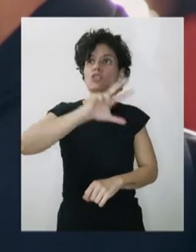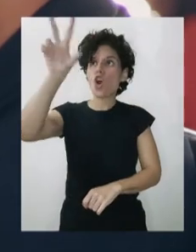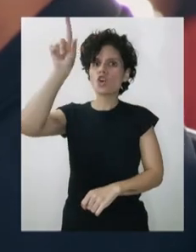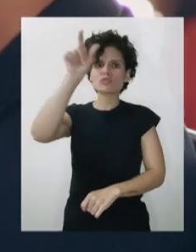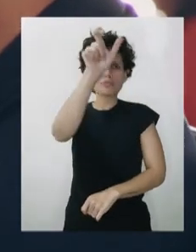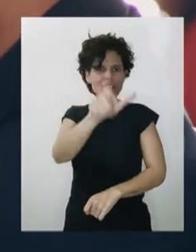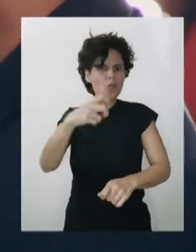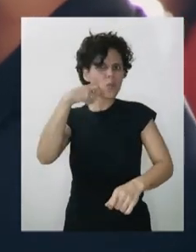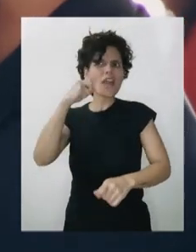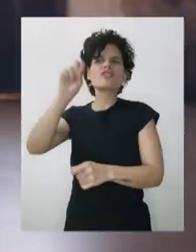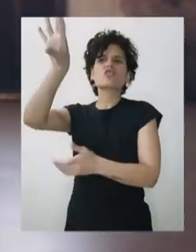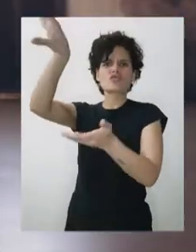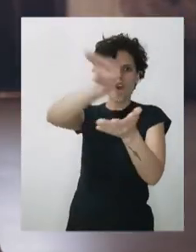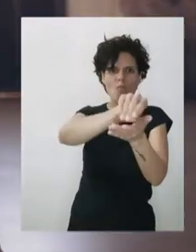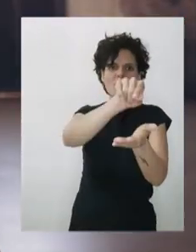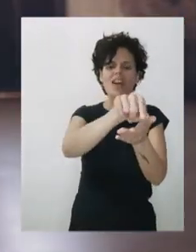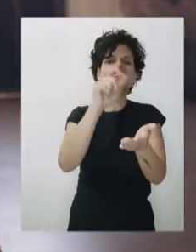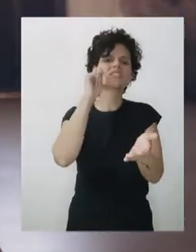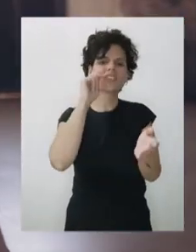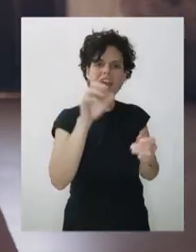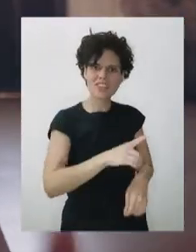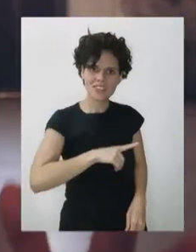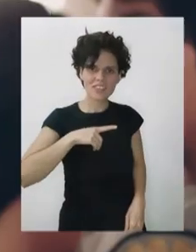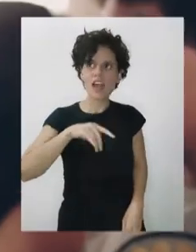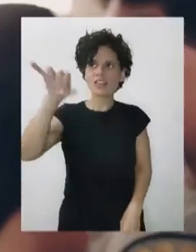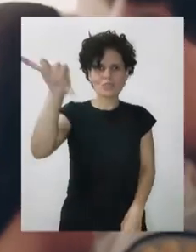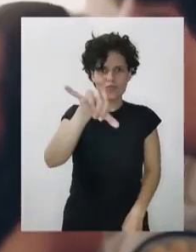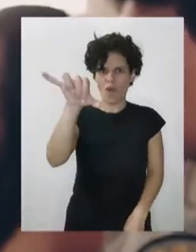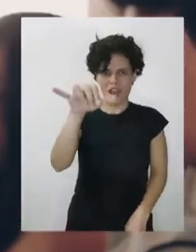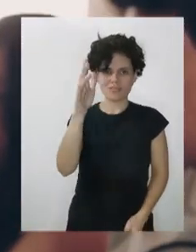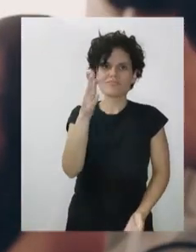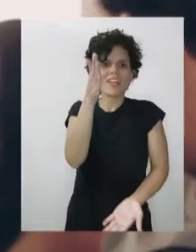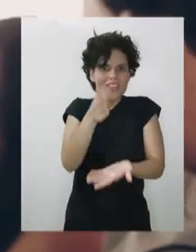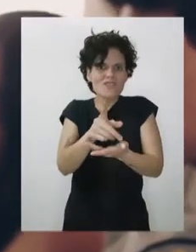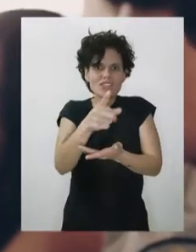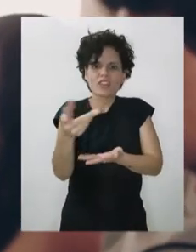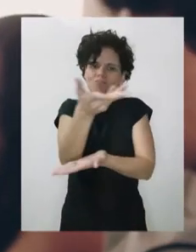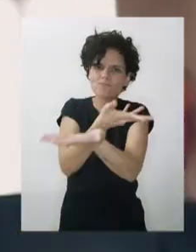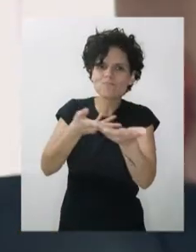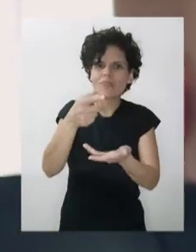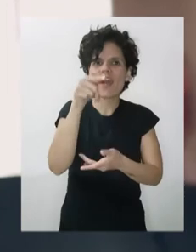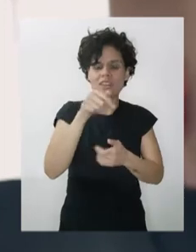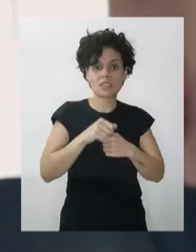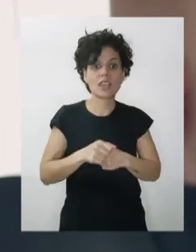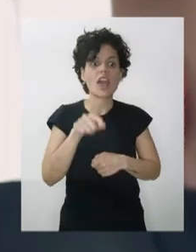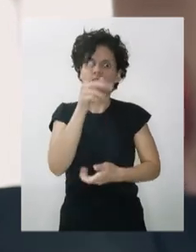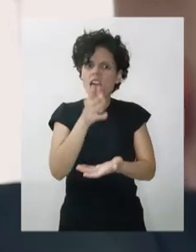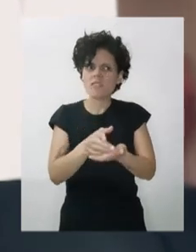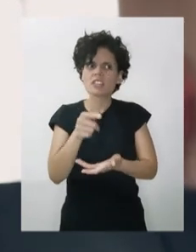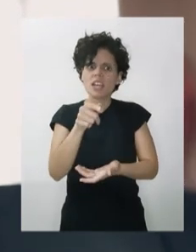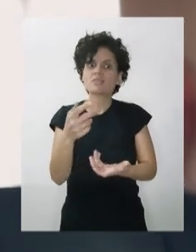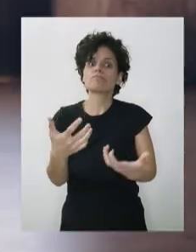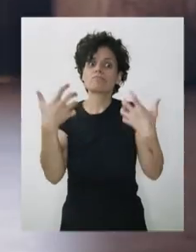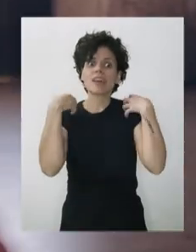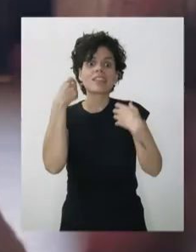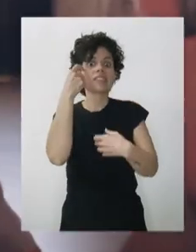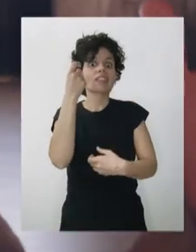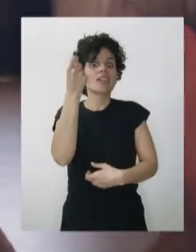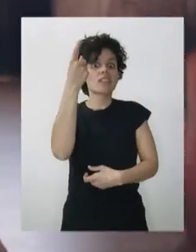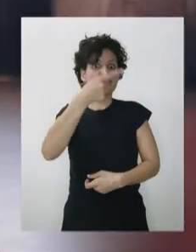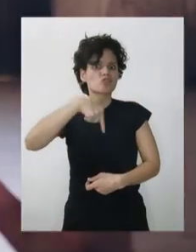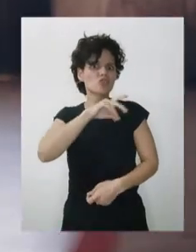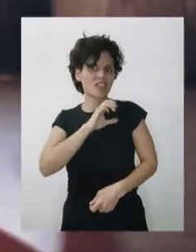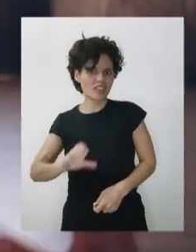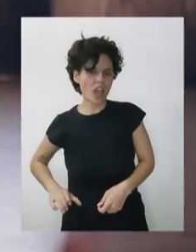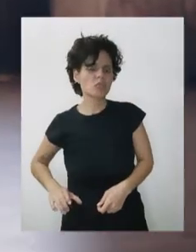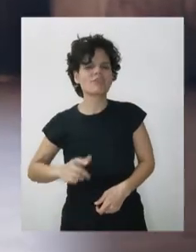tienen la misma dignidad. Y sobre esa base, construir la convivencia. Creo que ese es el rol que a los cristianos les corresponde y a todo el